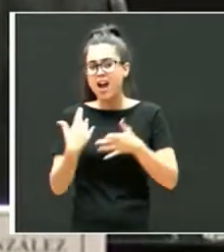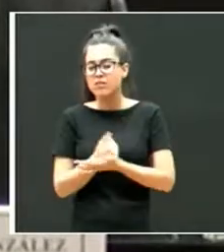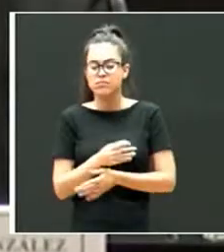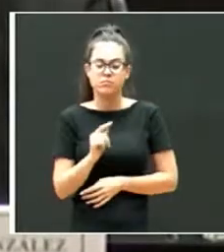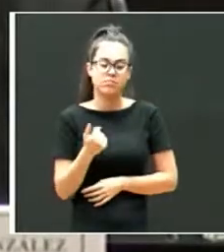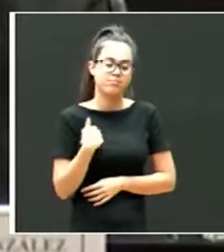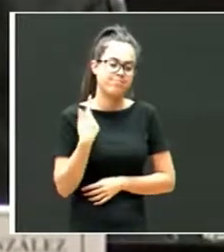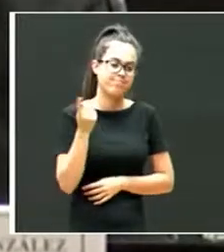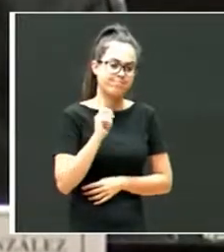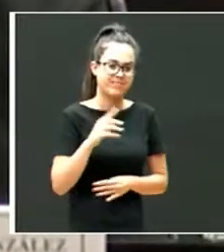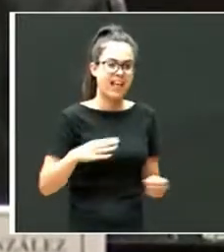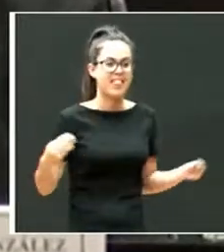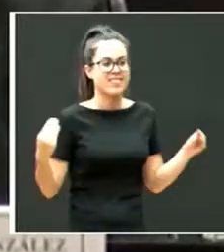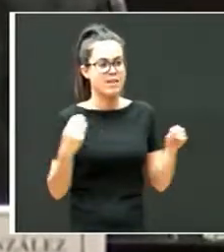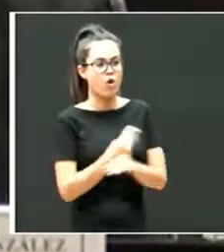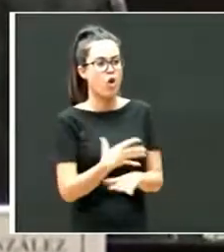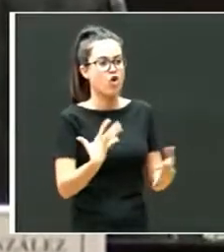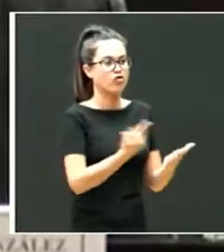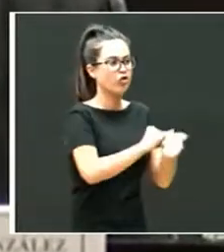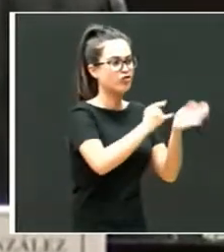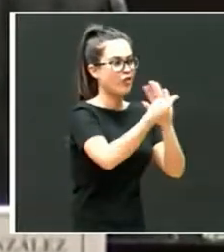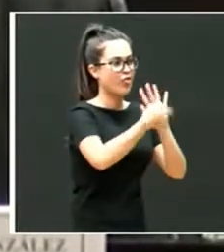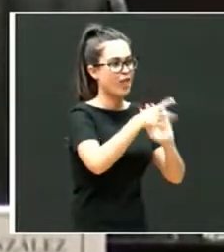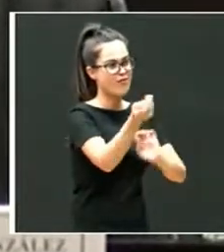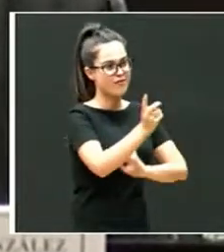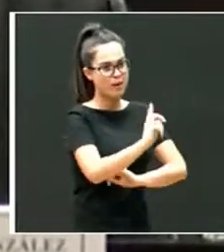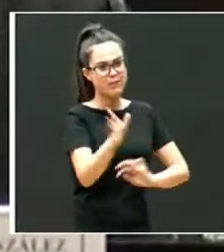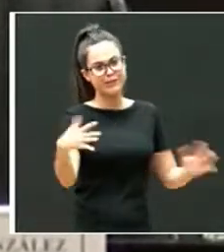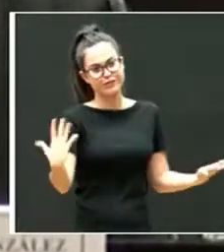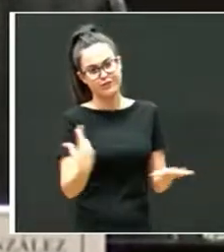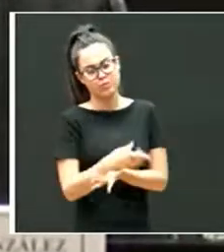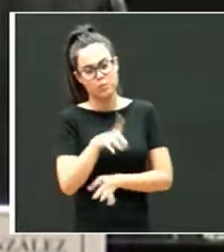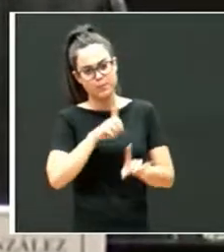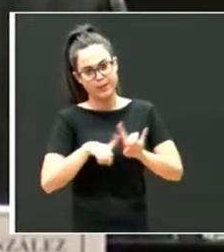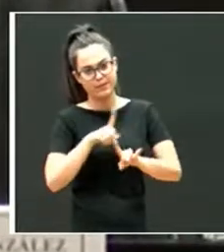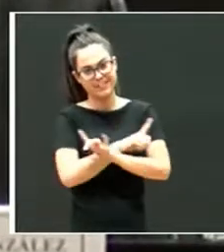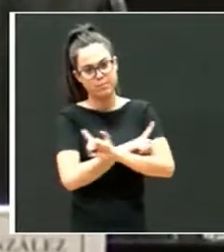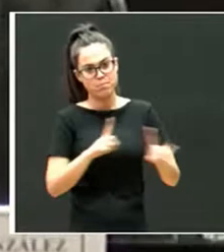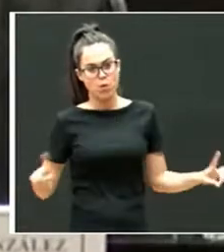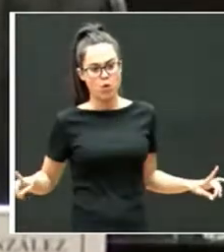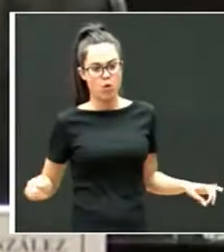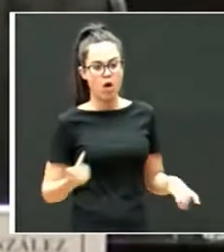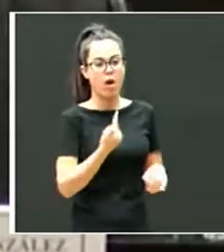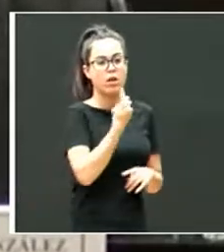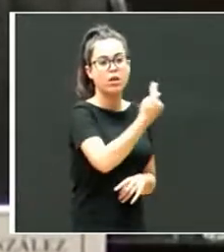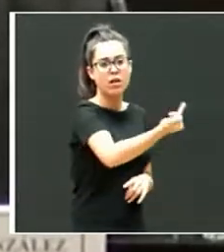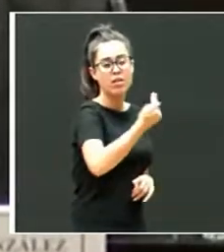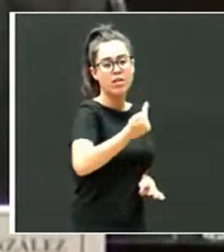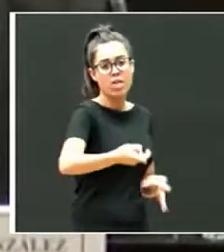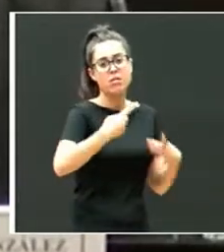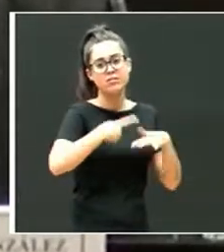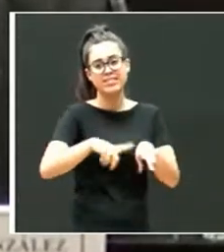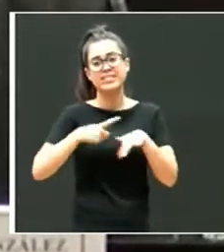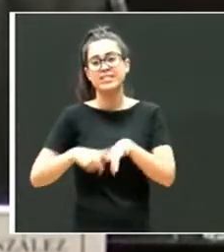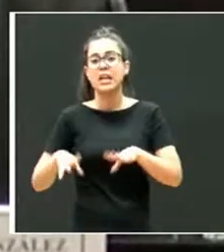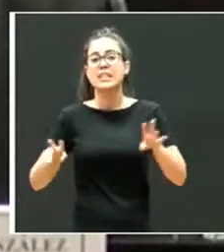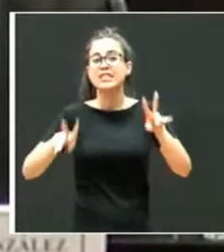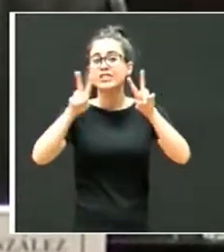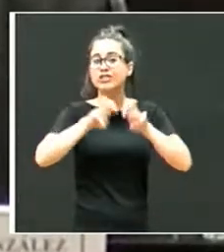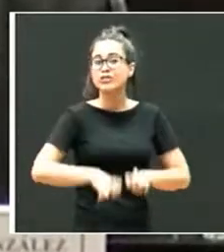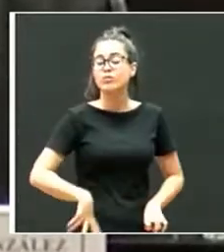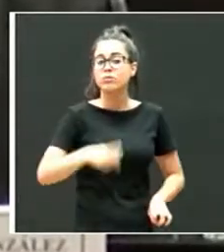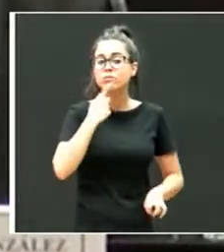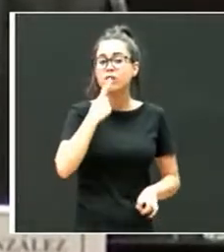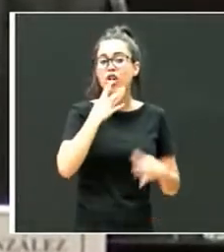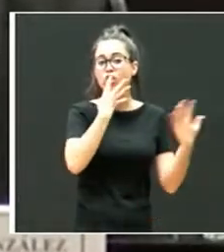que está muy bien también recogido en el documento, cuando se cuantifica, ¿no? Y se dice, bueno, pues según los estudios, el 80% de los niños